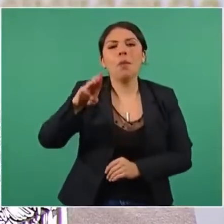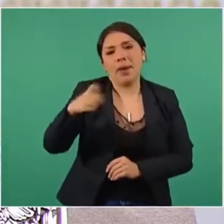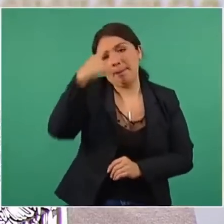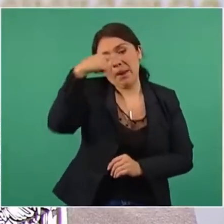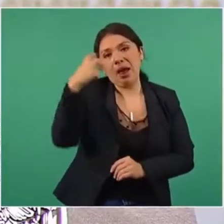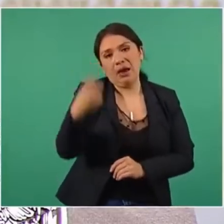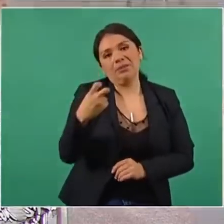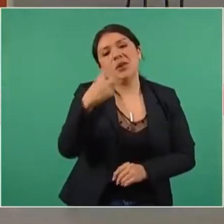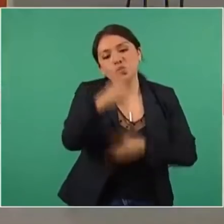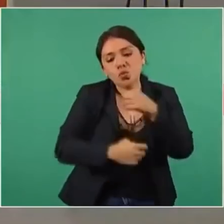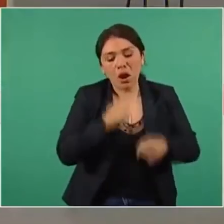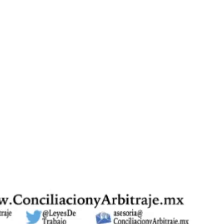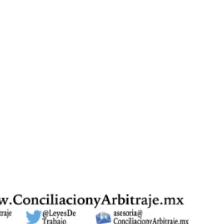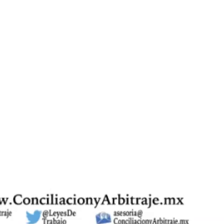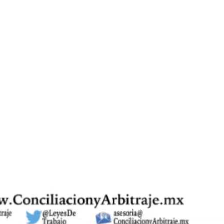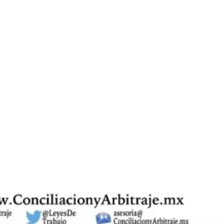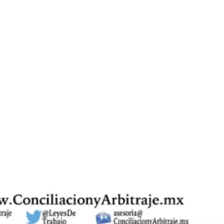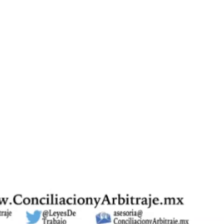este año.